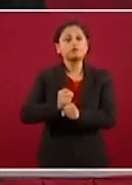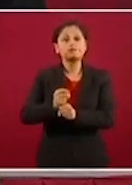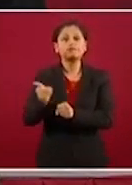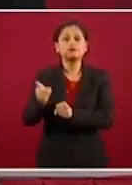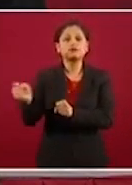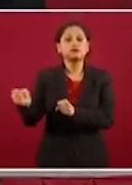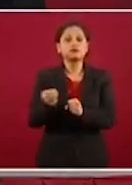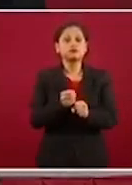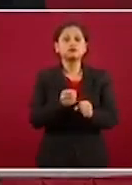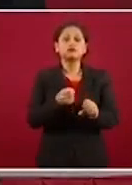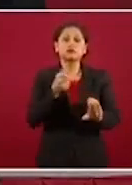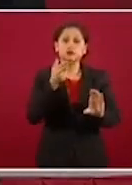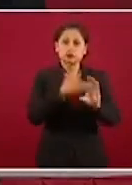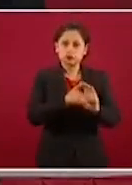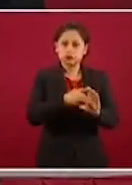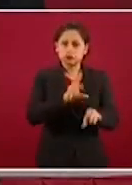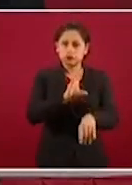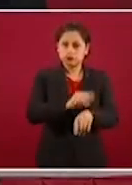sus hijas,